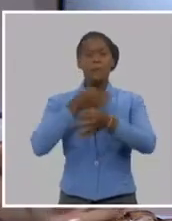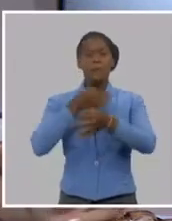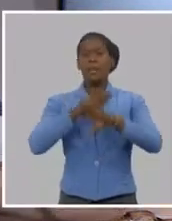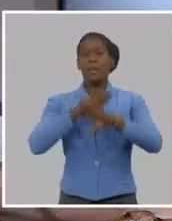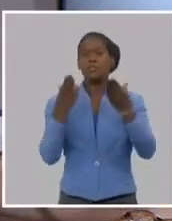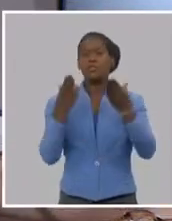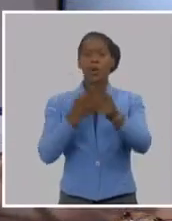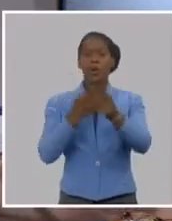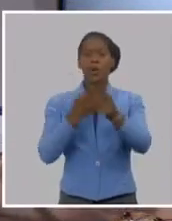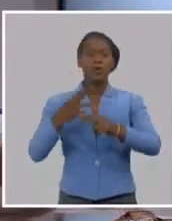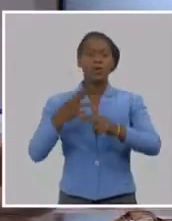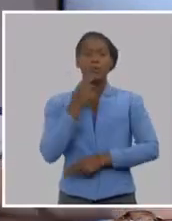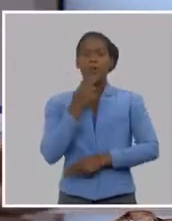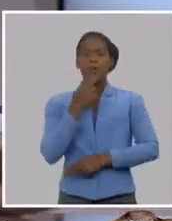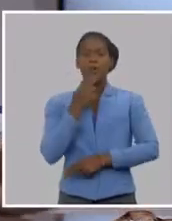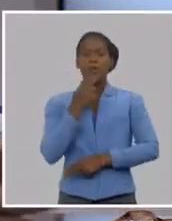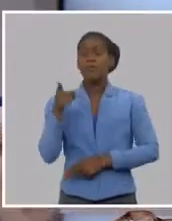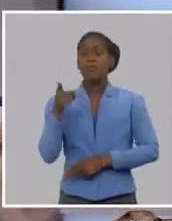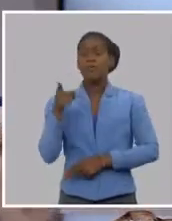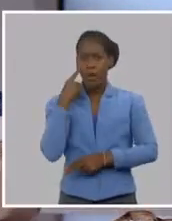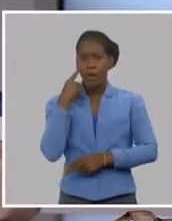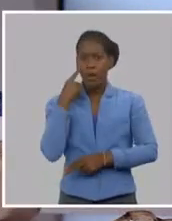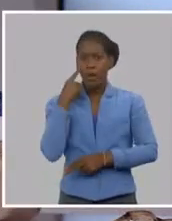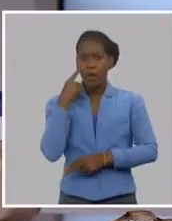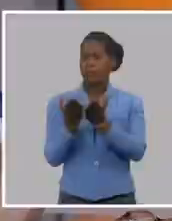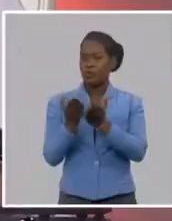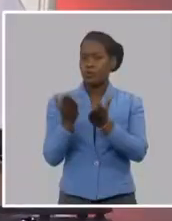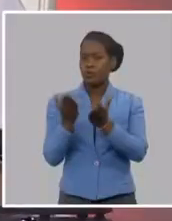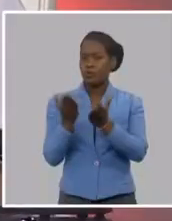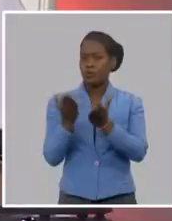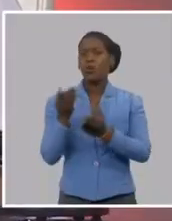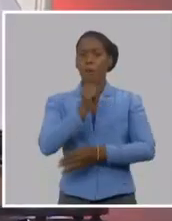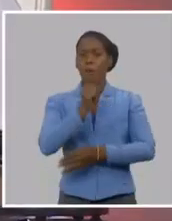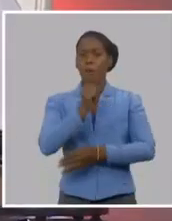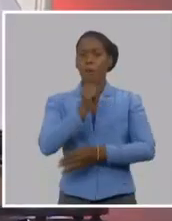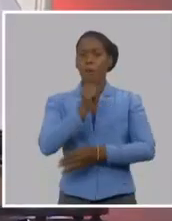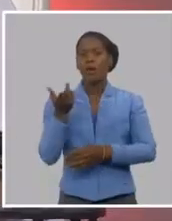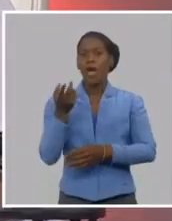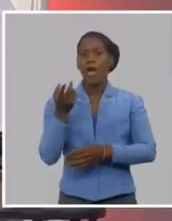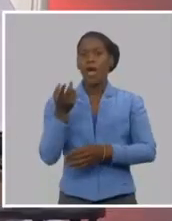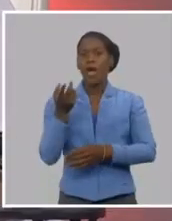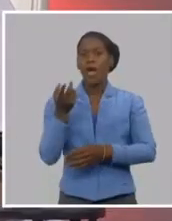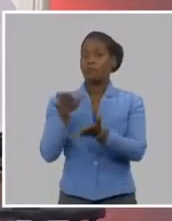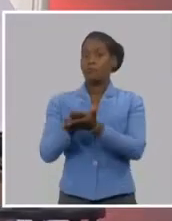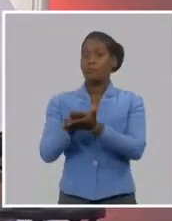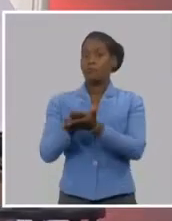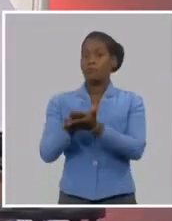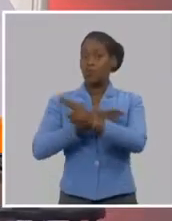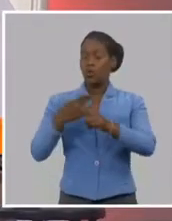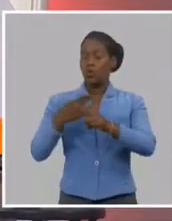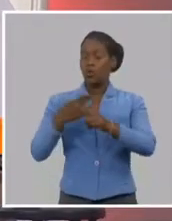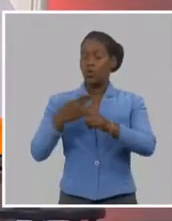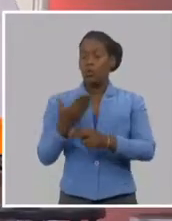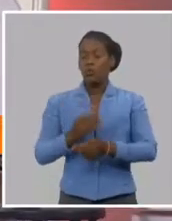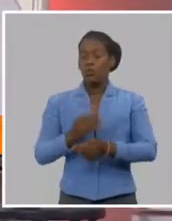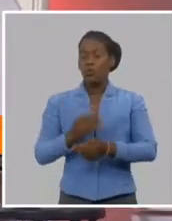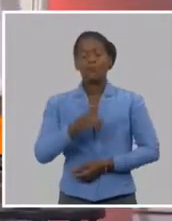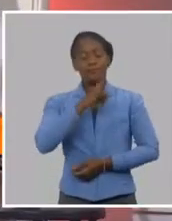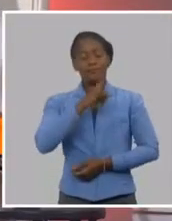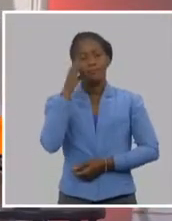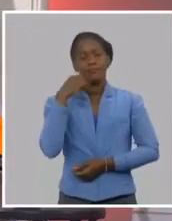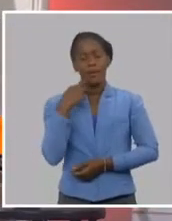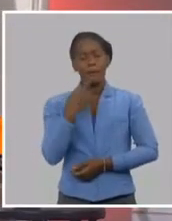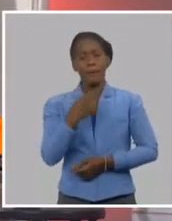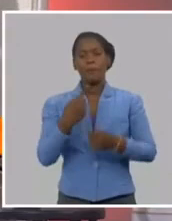Después de tantos estudios, a la luz de estos días. Sí, pero quiero usar antes una palabra clave que Martí usa. Dígame. Para este